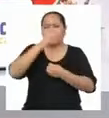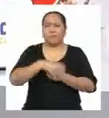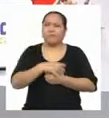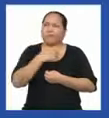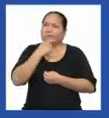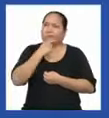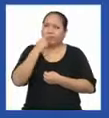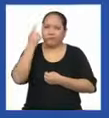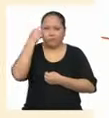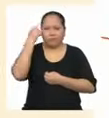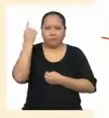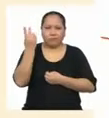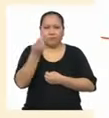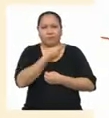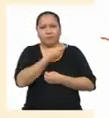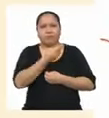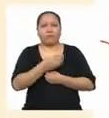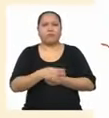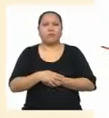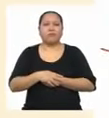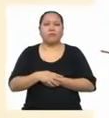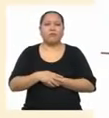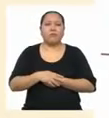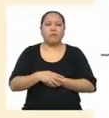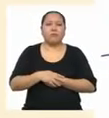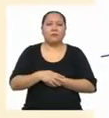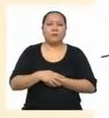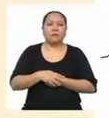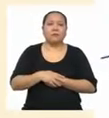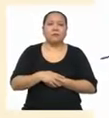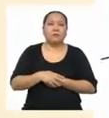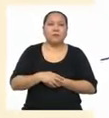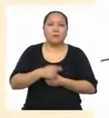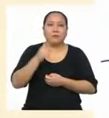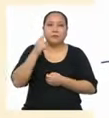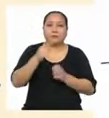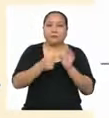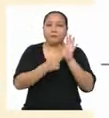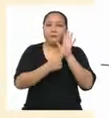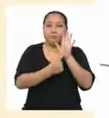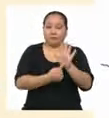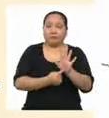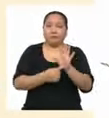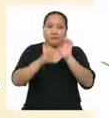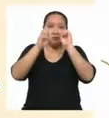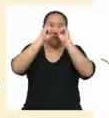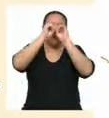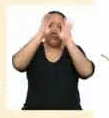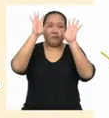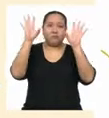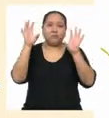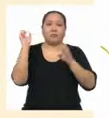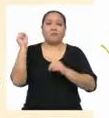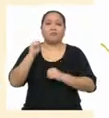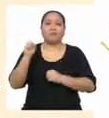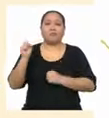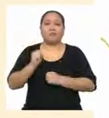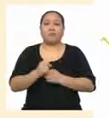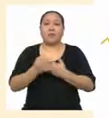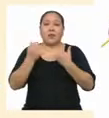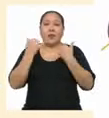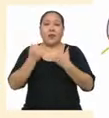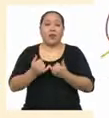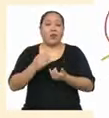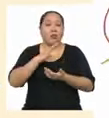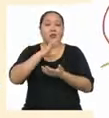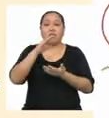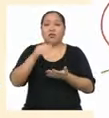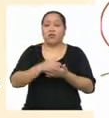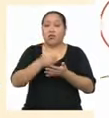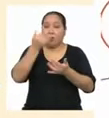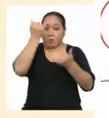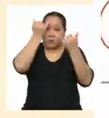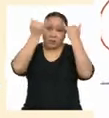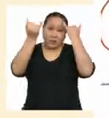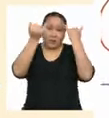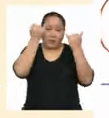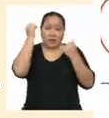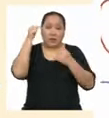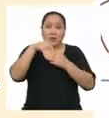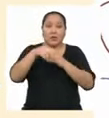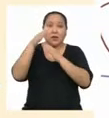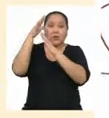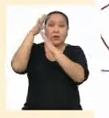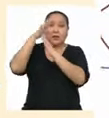le parece así? Es una presentación Muy clara Sí Ahora Todas mis ideas Con respecto a la